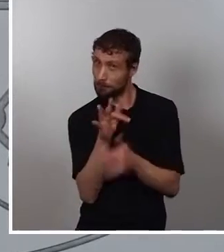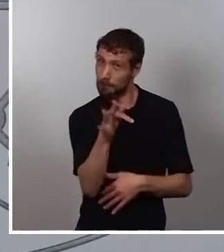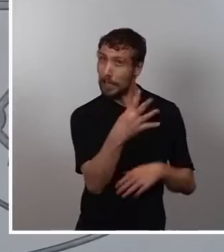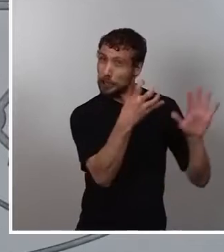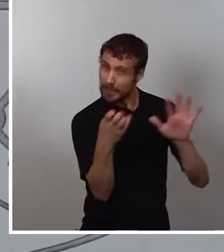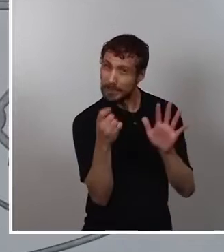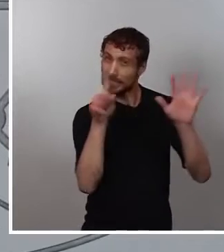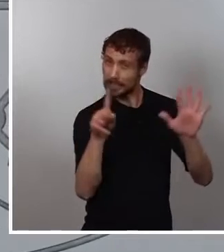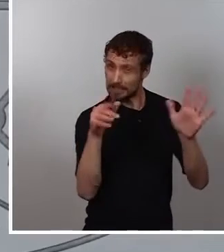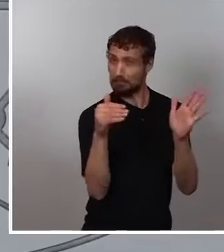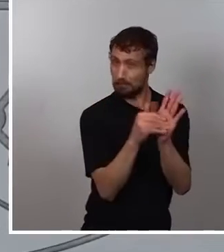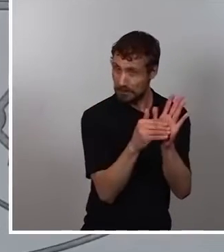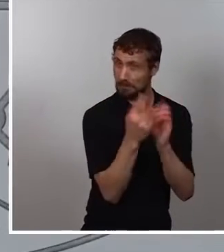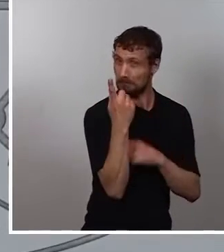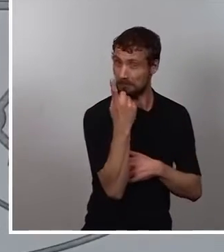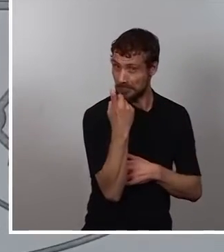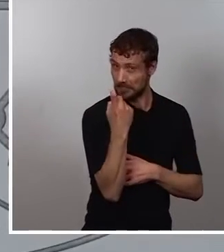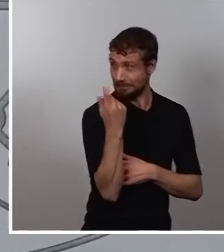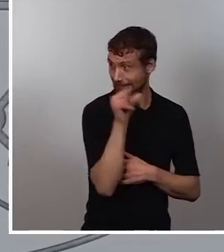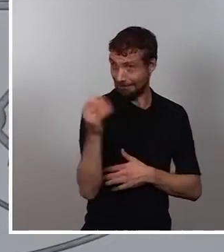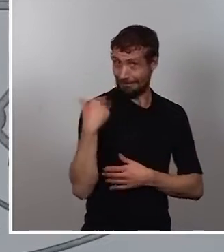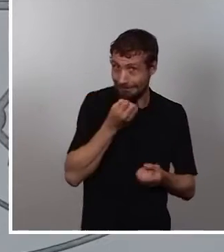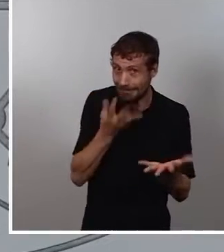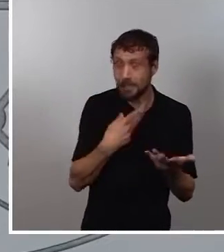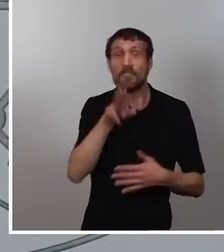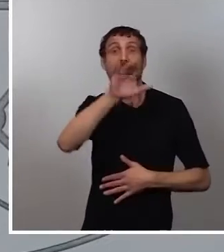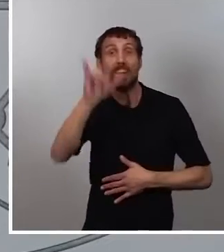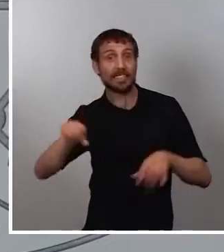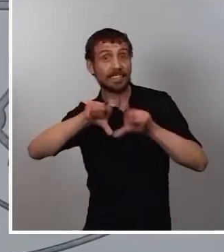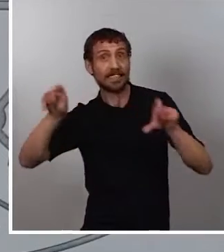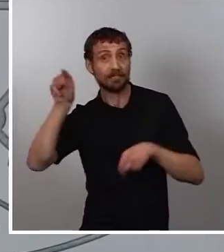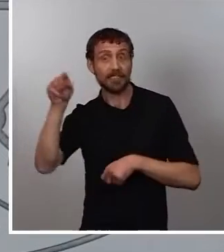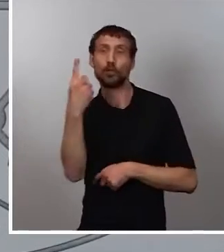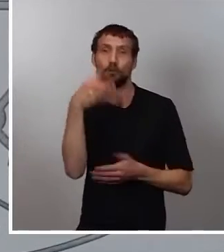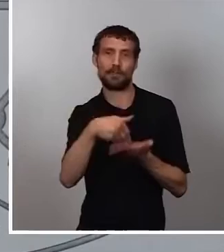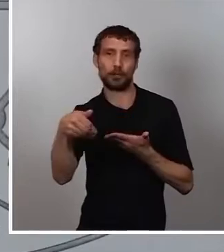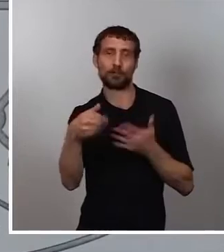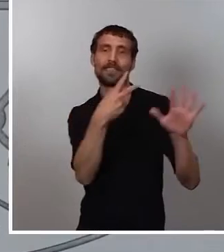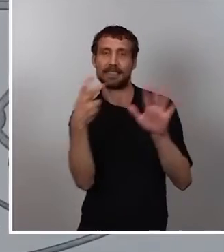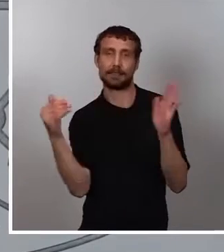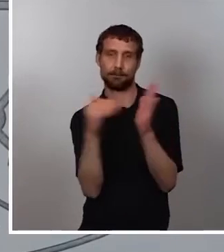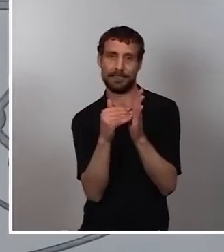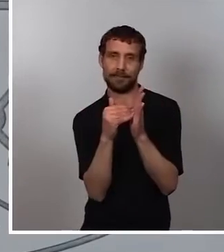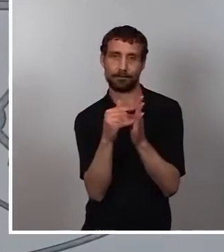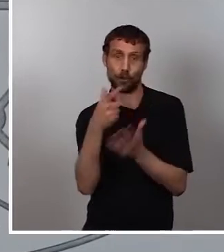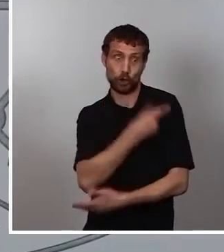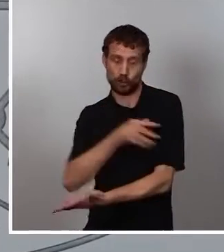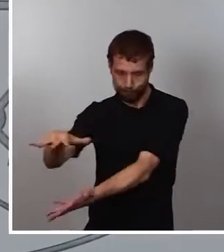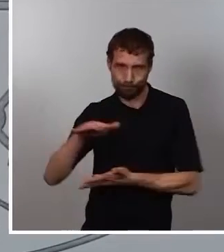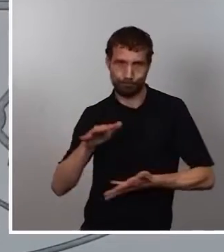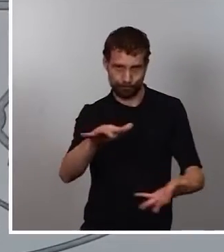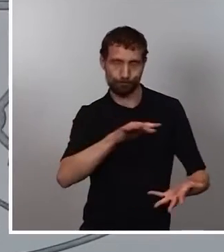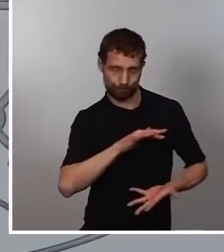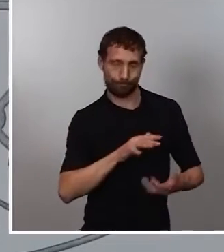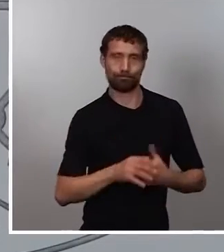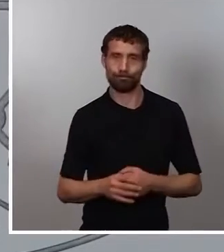semana pasada. Y de la compañía Pfizer va a llegar 1.700.000 dosis. Las pautas vacunales,